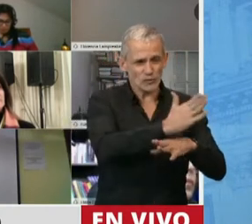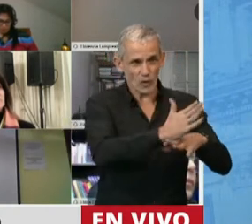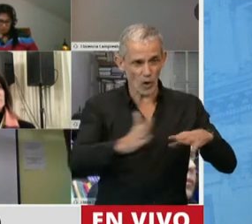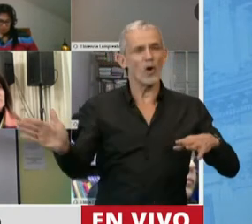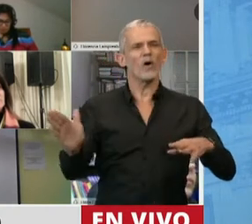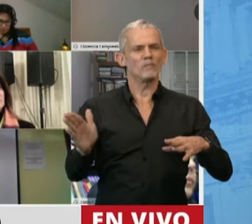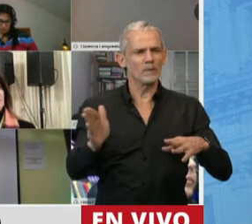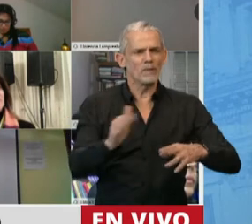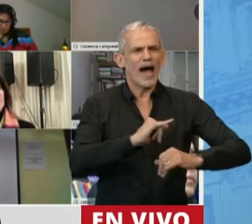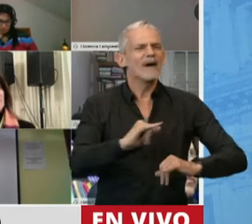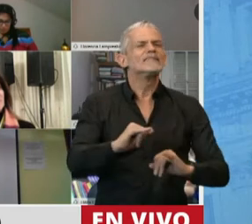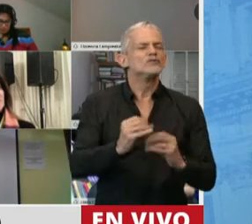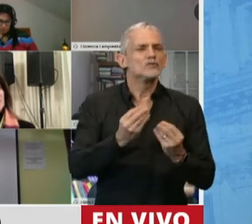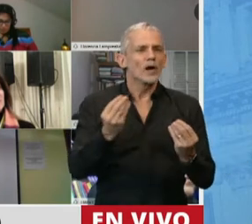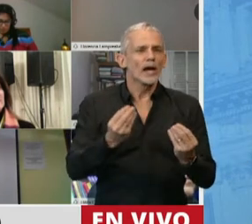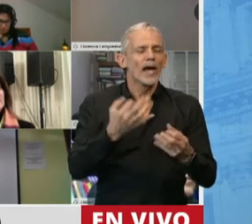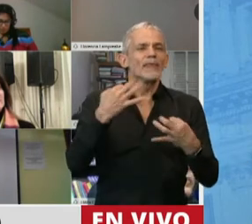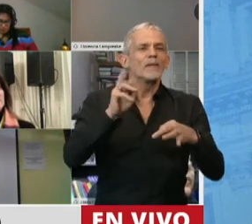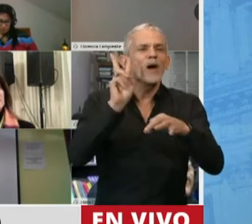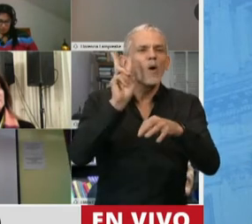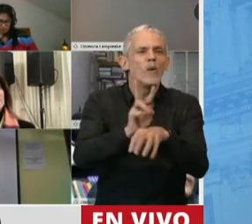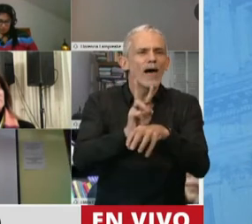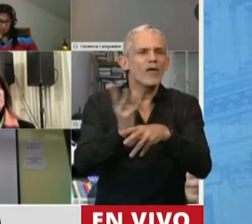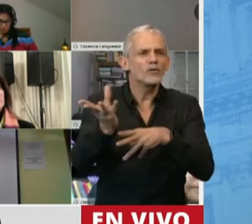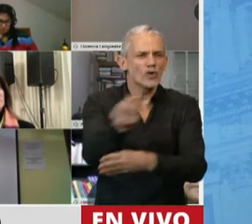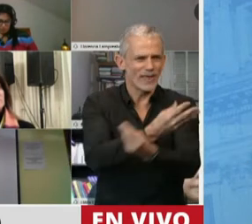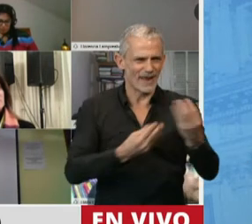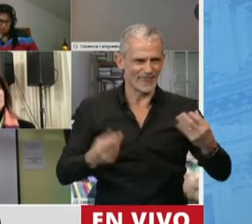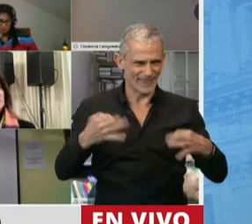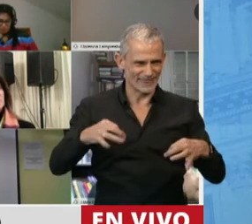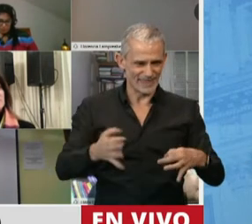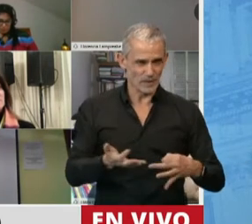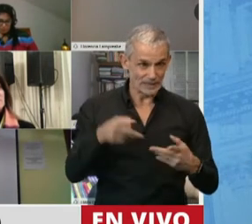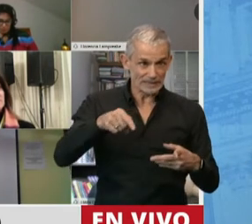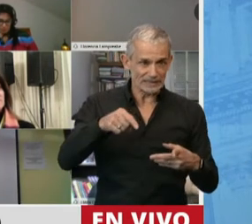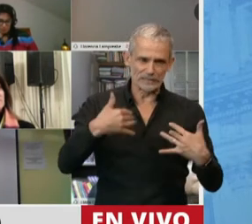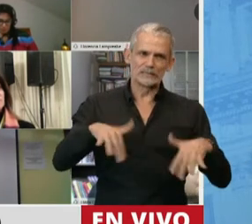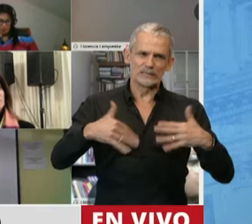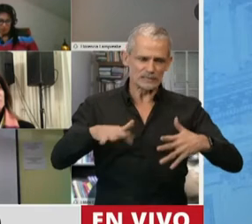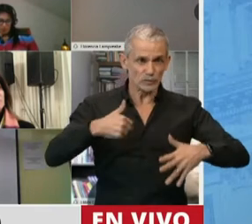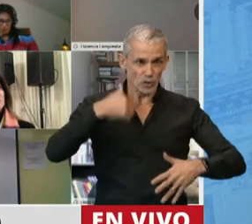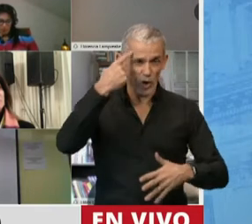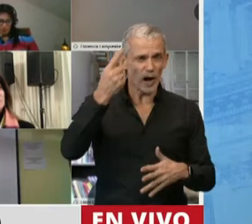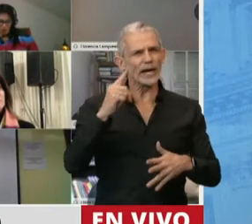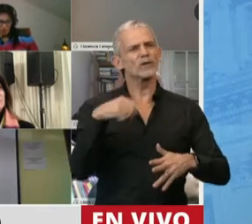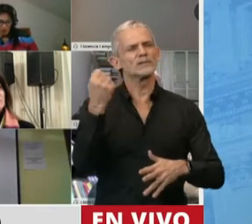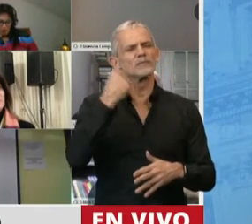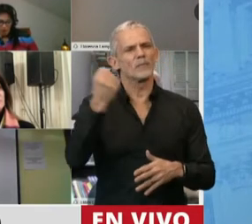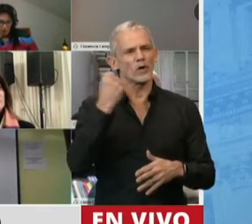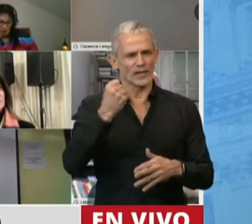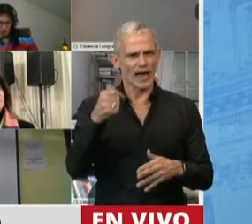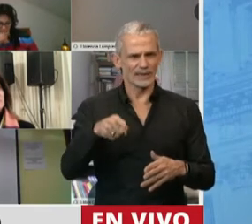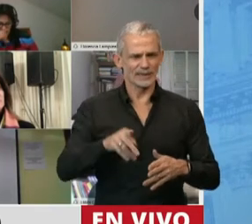que ver con la necesidad de cuidado y solidaridad. Este es un elemento que creo yo que hay que destacar.